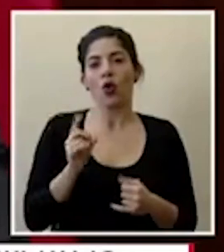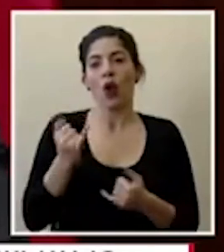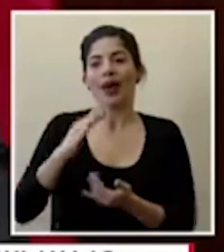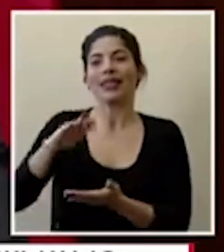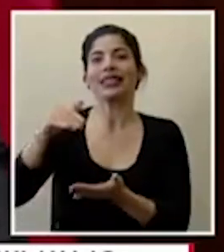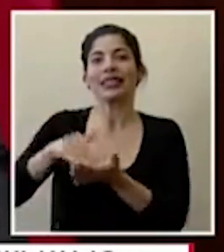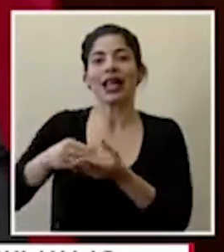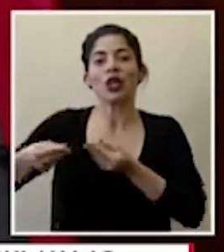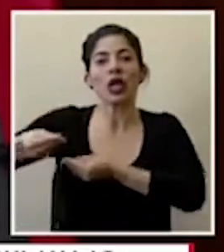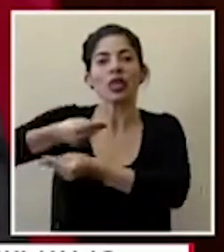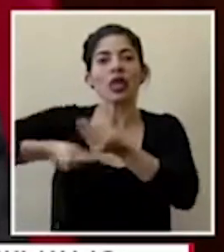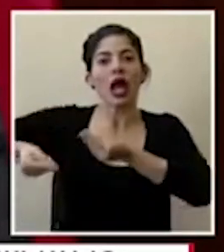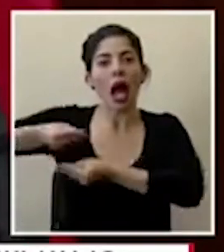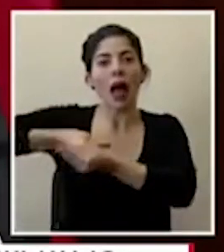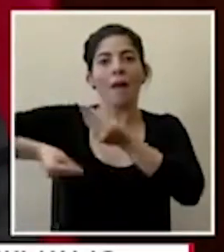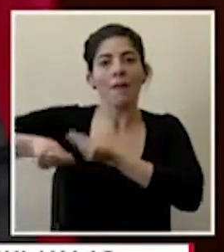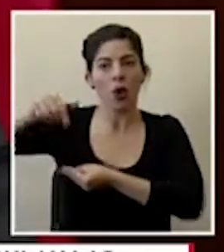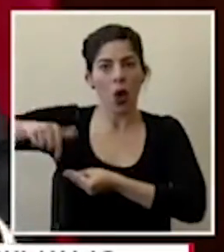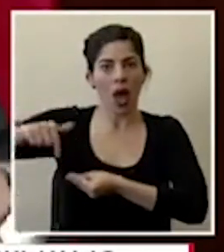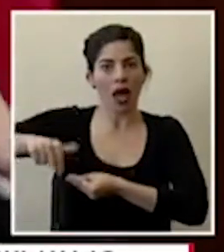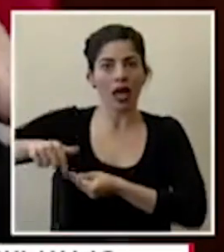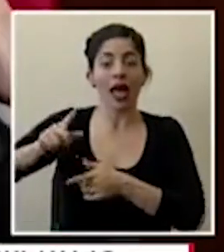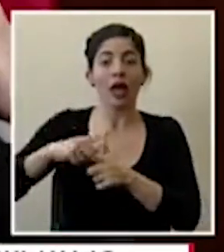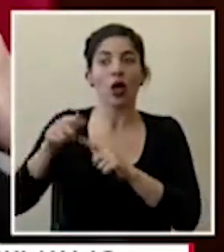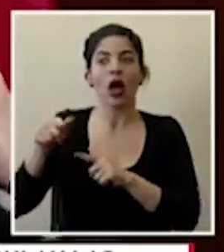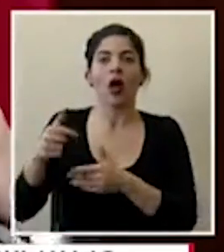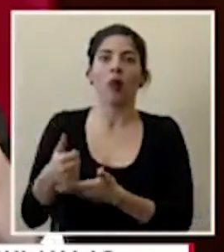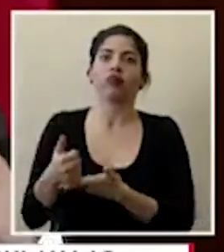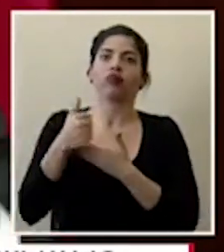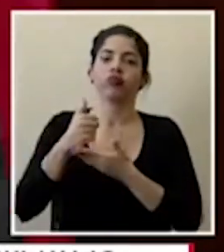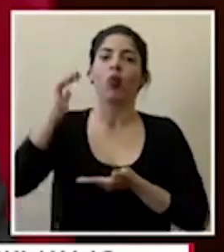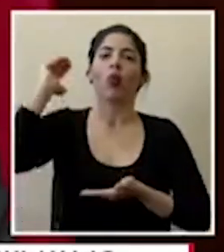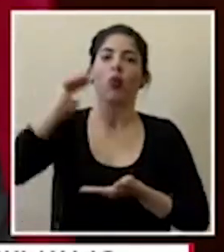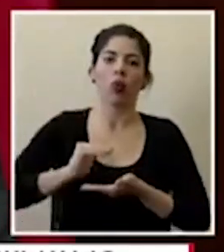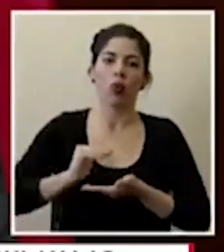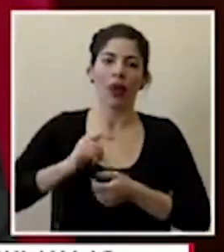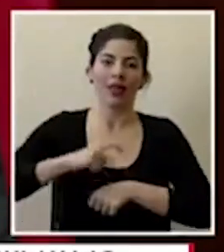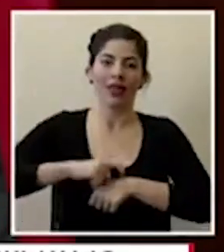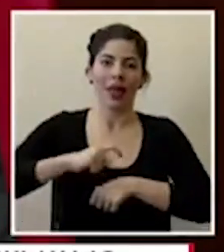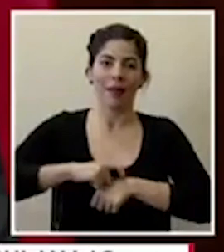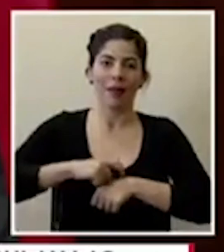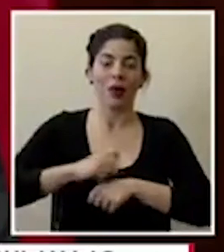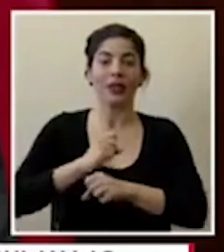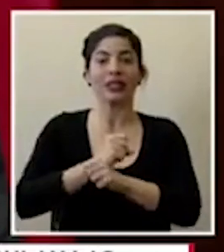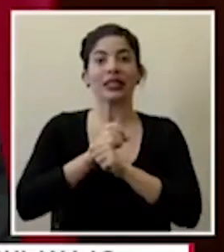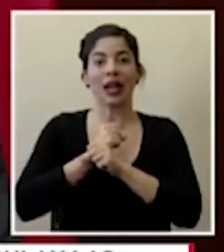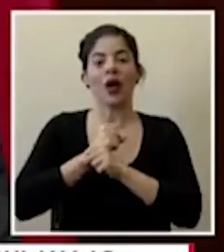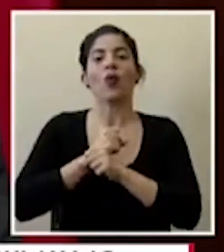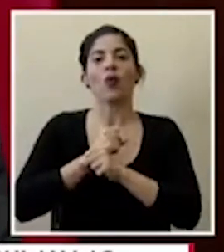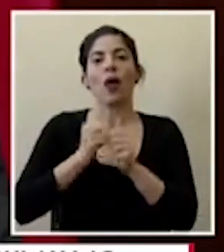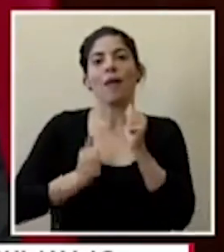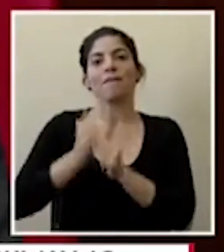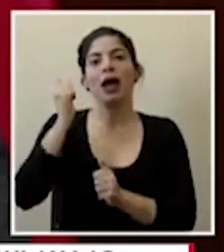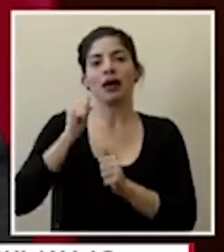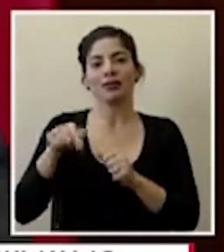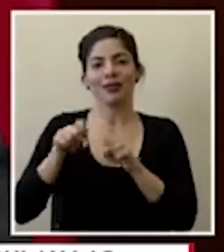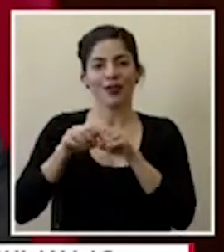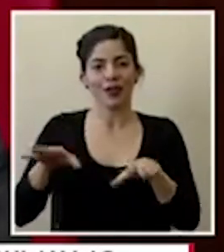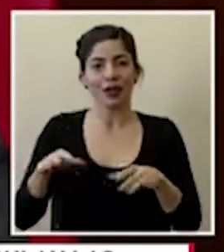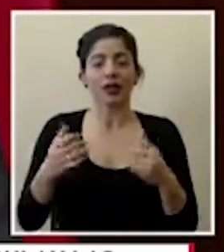centro de intercambio de contenido y pues ciertamente eso nos ayuda a bajar los tiempos y la seguridad de las redes